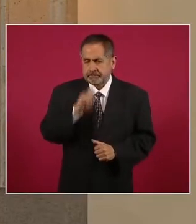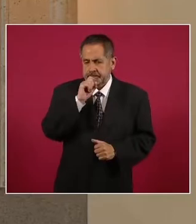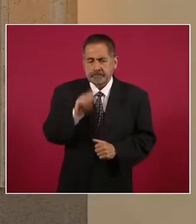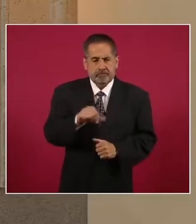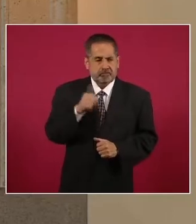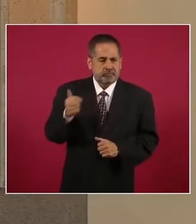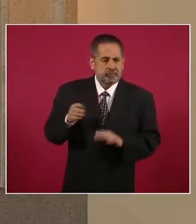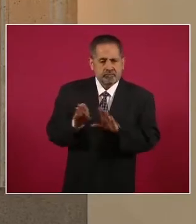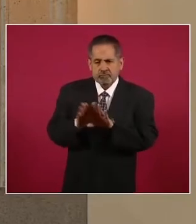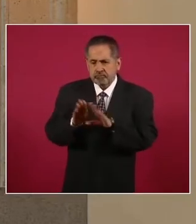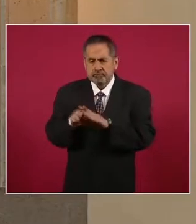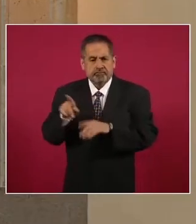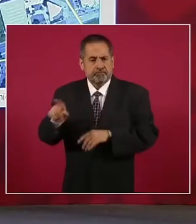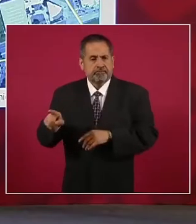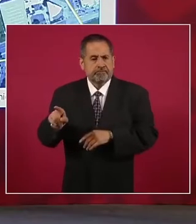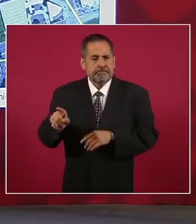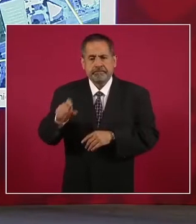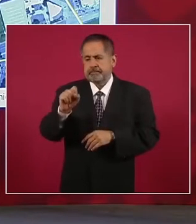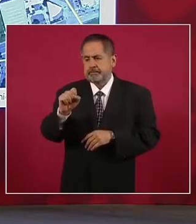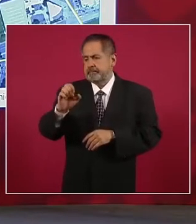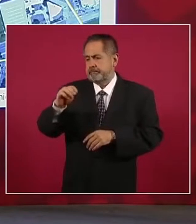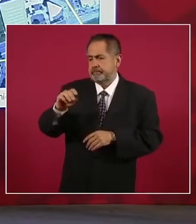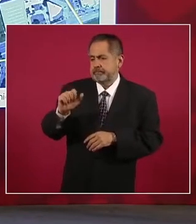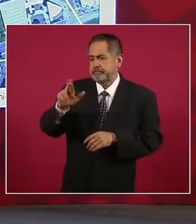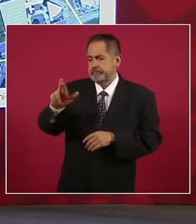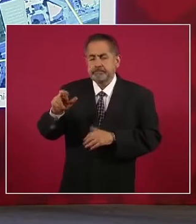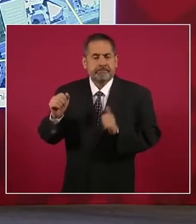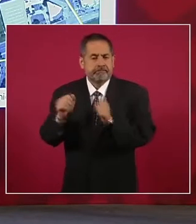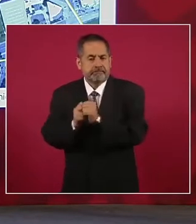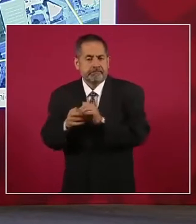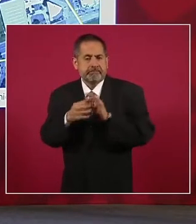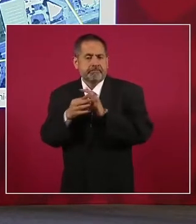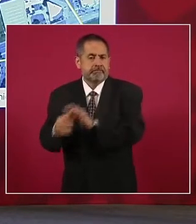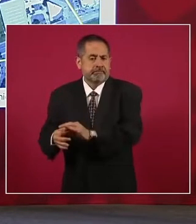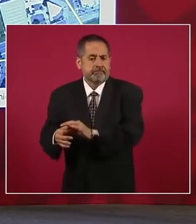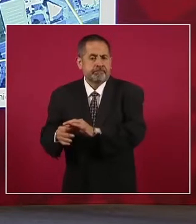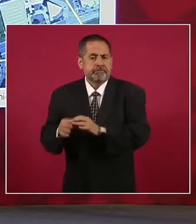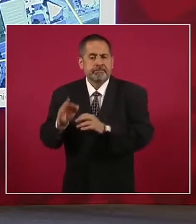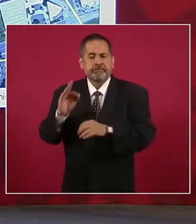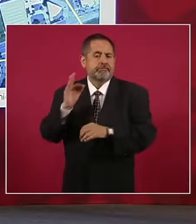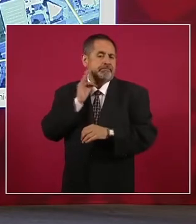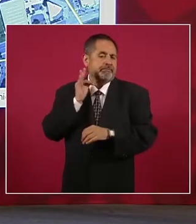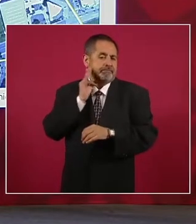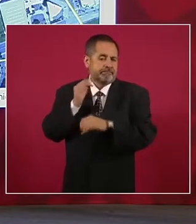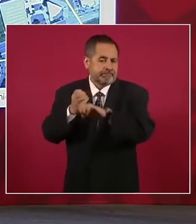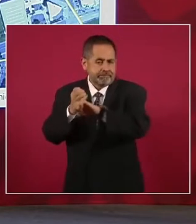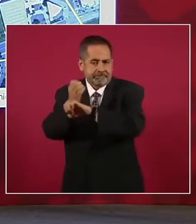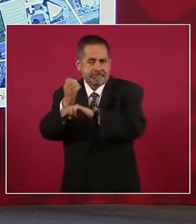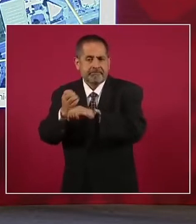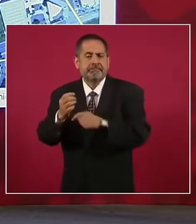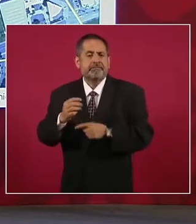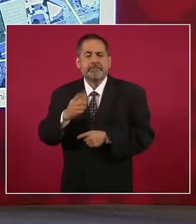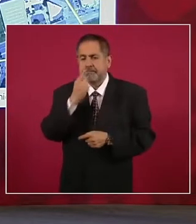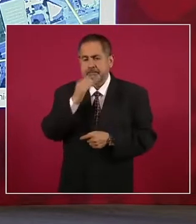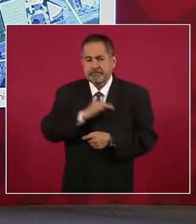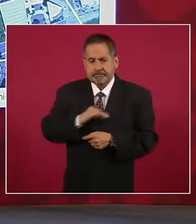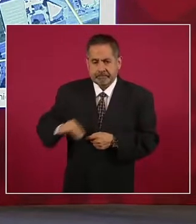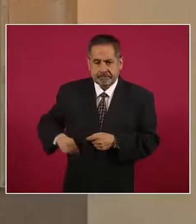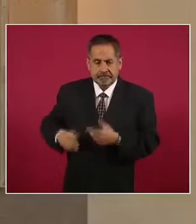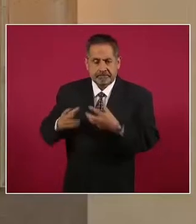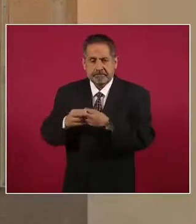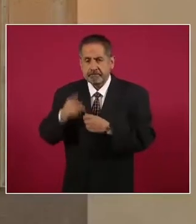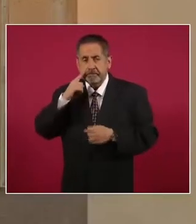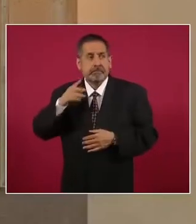realizada por la Secretaría de la Marina, en coordinación con la Fiscalía Estatal y la Policía Municipal, durante un